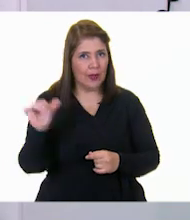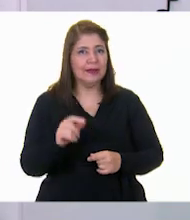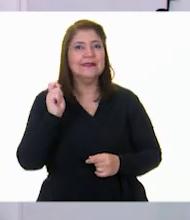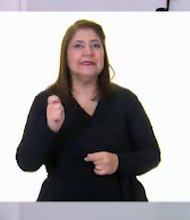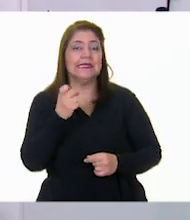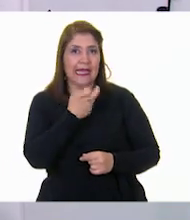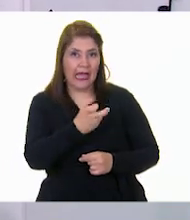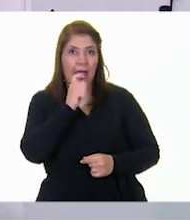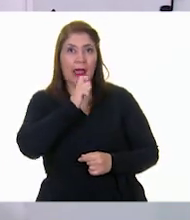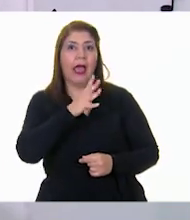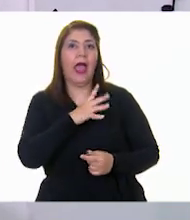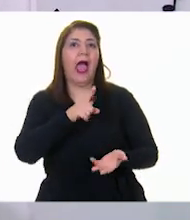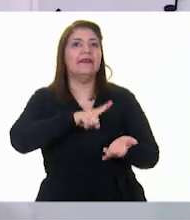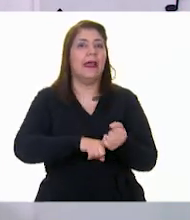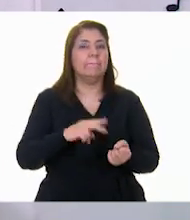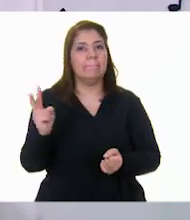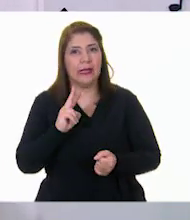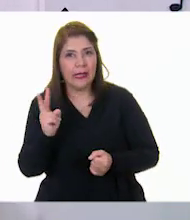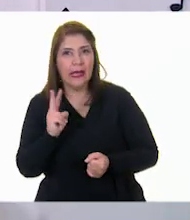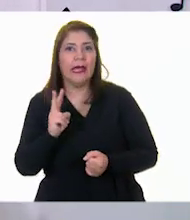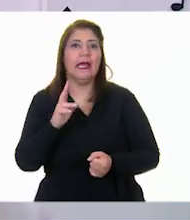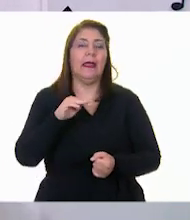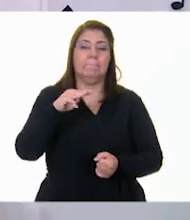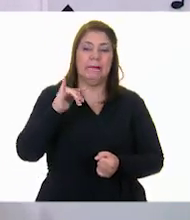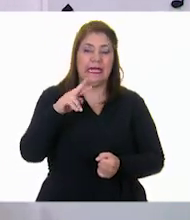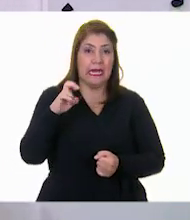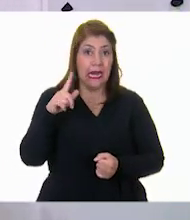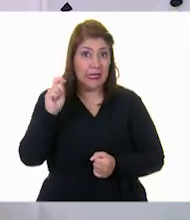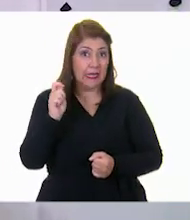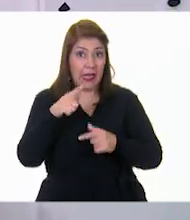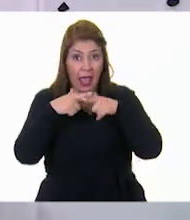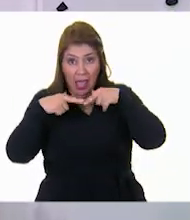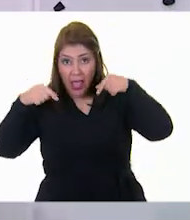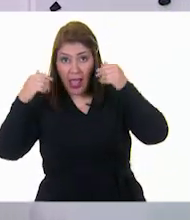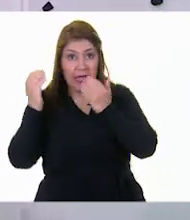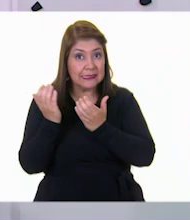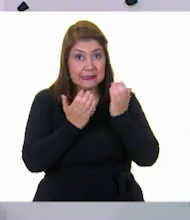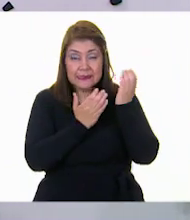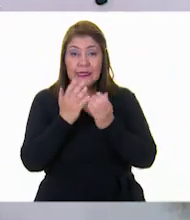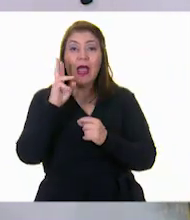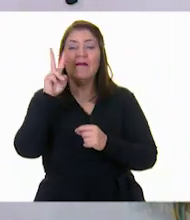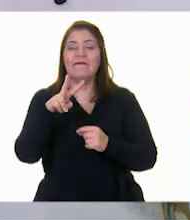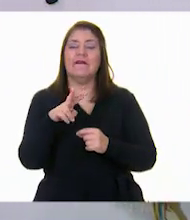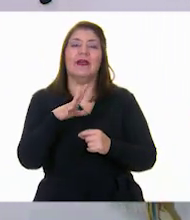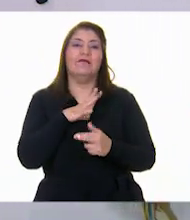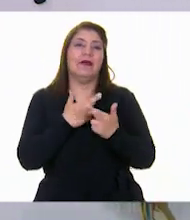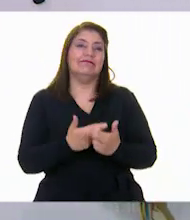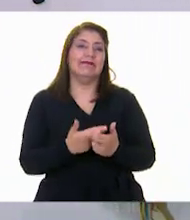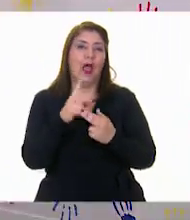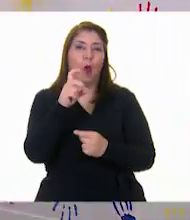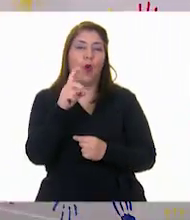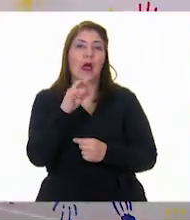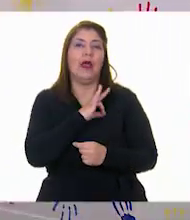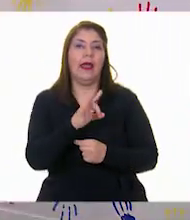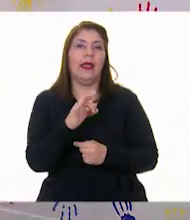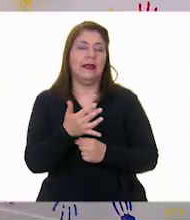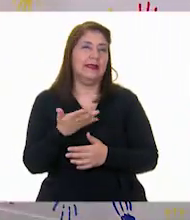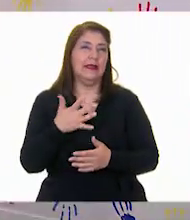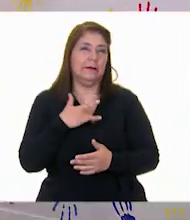está cargada de vitaminas, de minerales. Además, la sandía es muy fresca y te hidrata también. además,